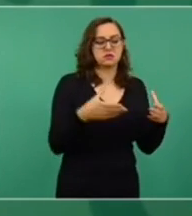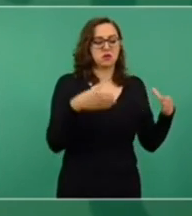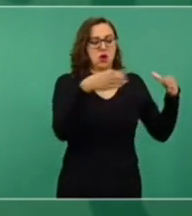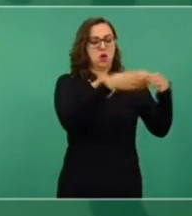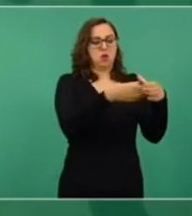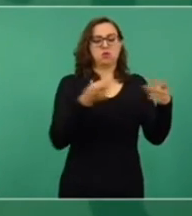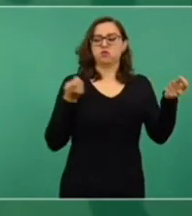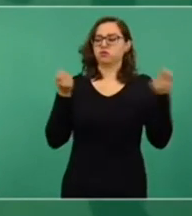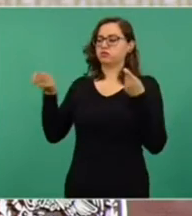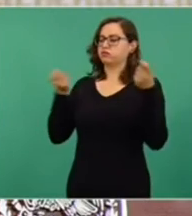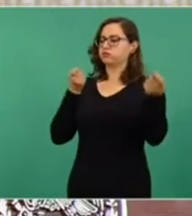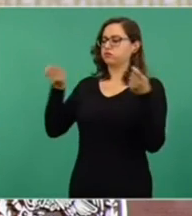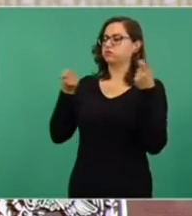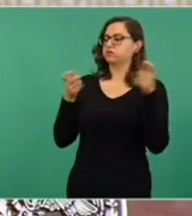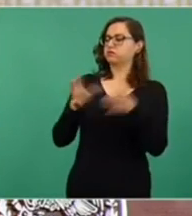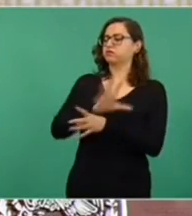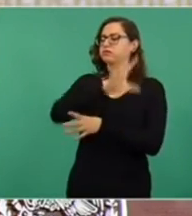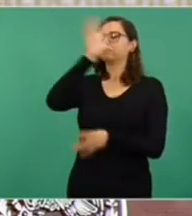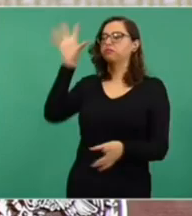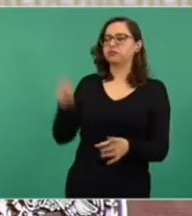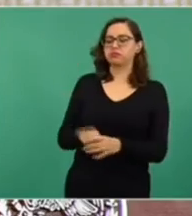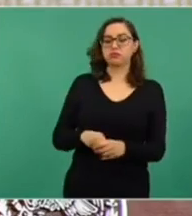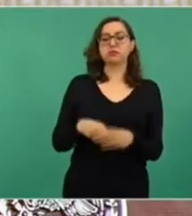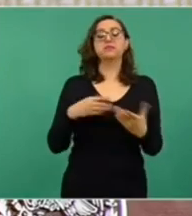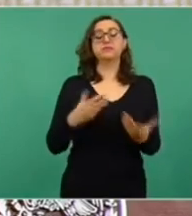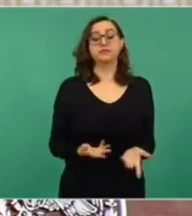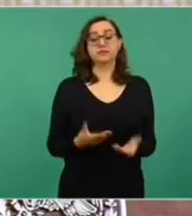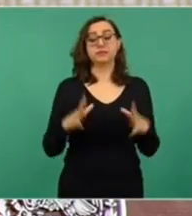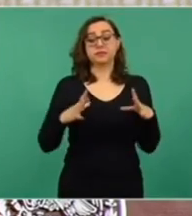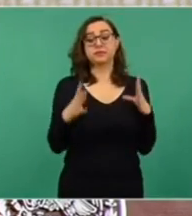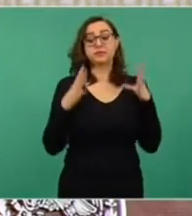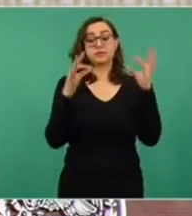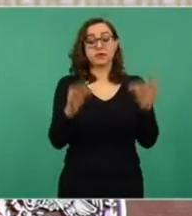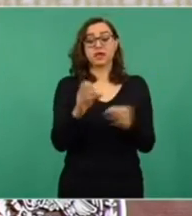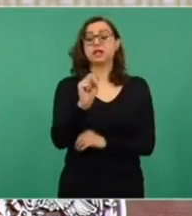Salinas creó un grupo compacto para dominar México.